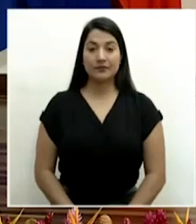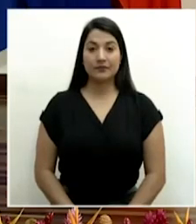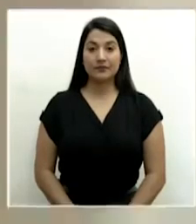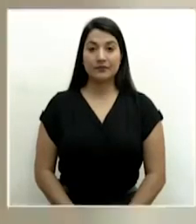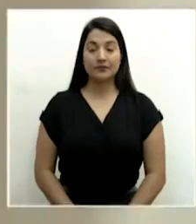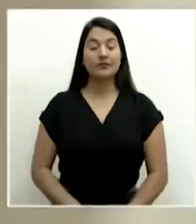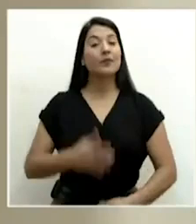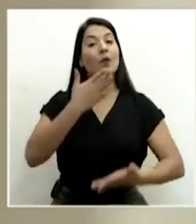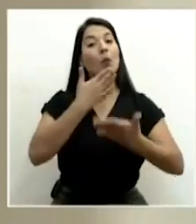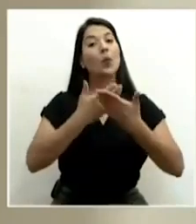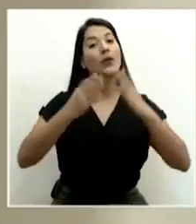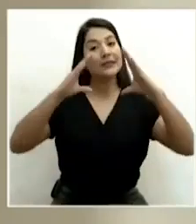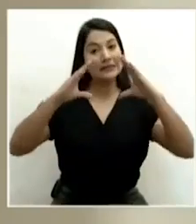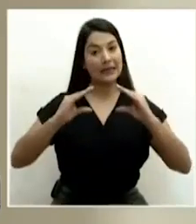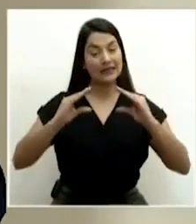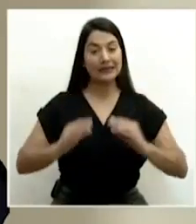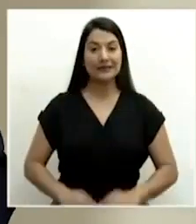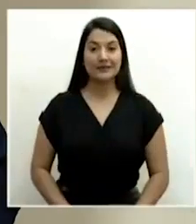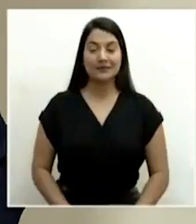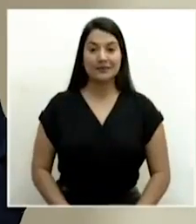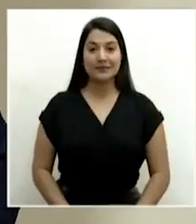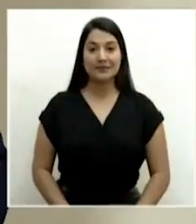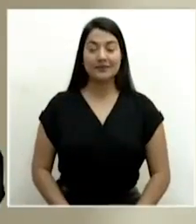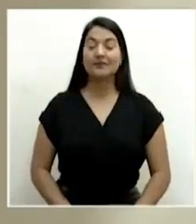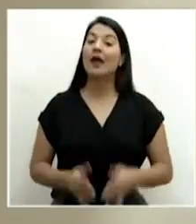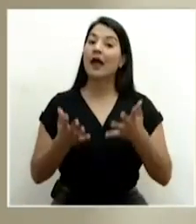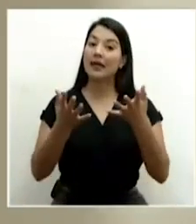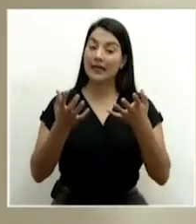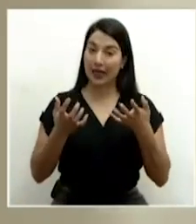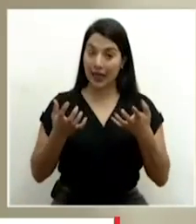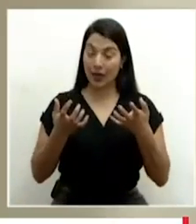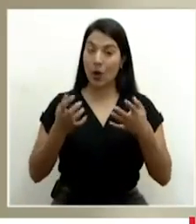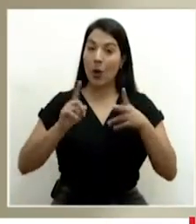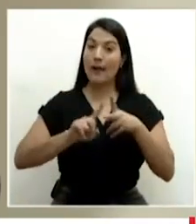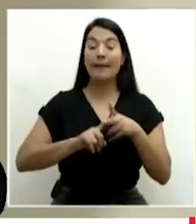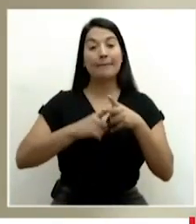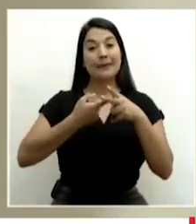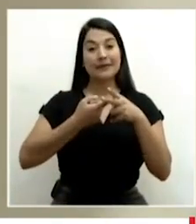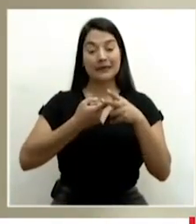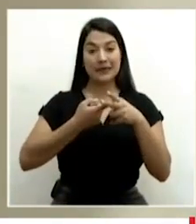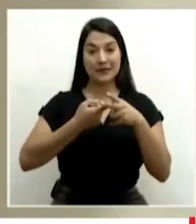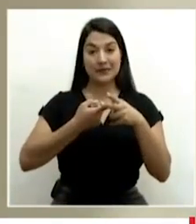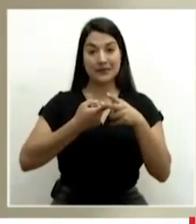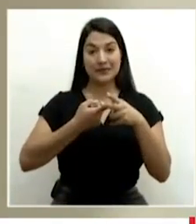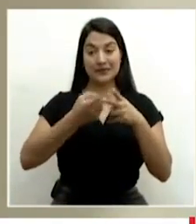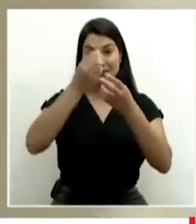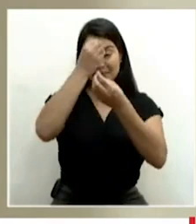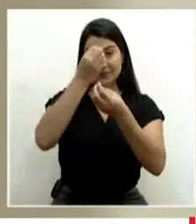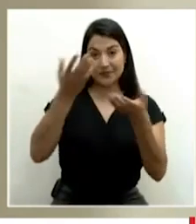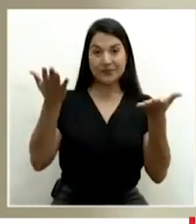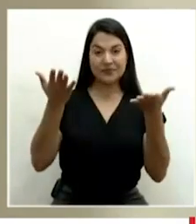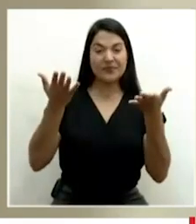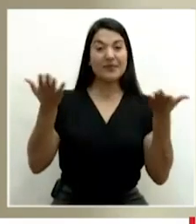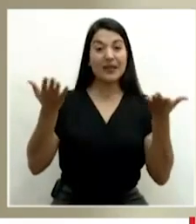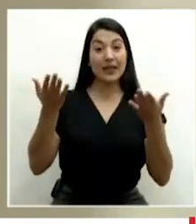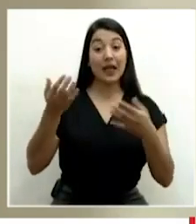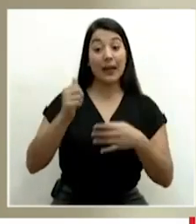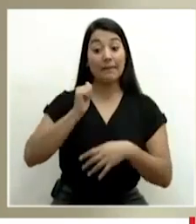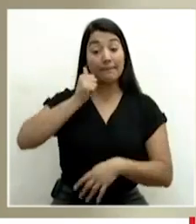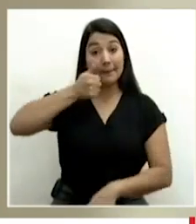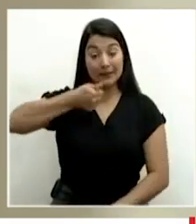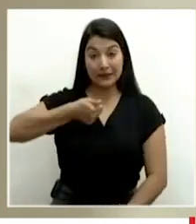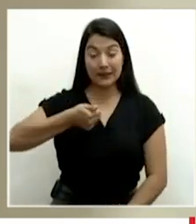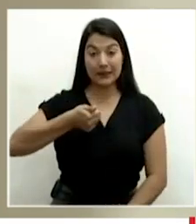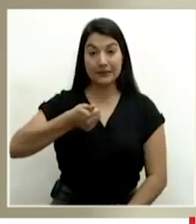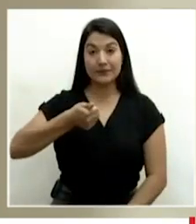Muy buenas tardes. Quiero empezar anunciando que el día de mañana